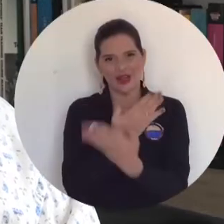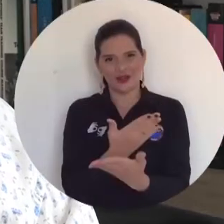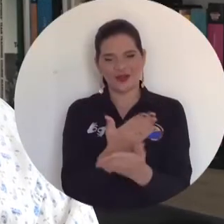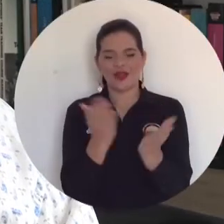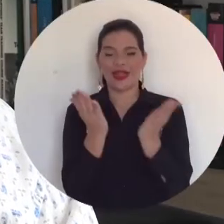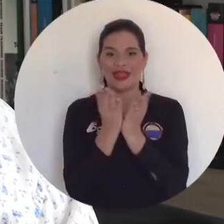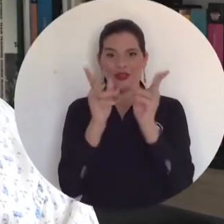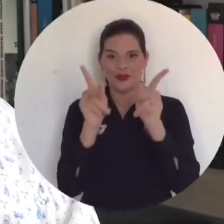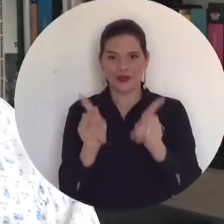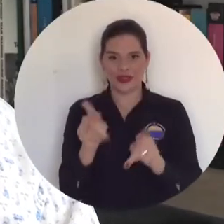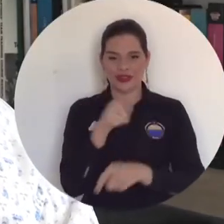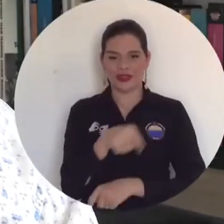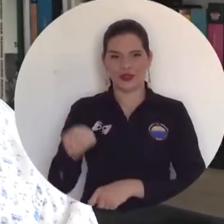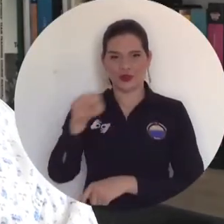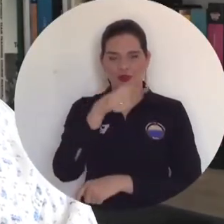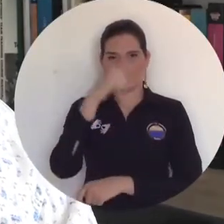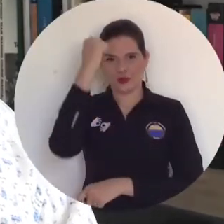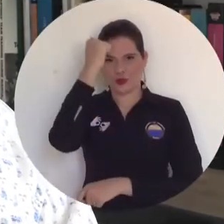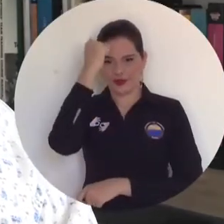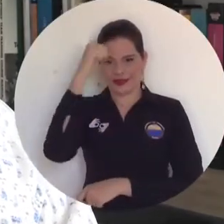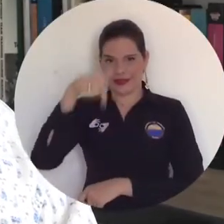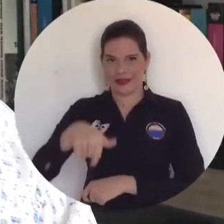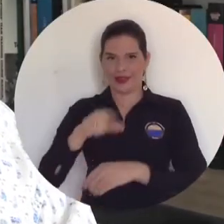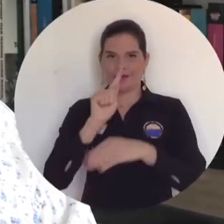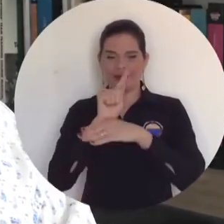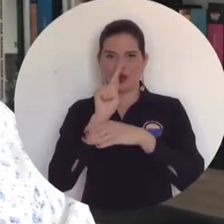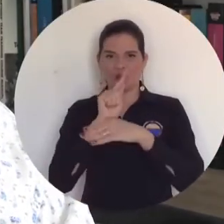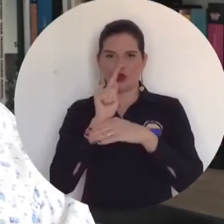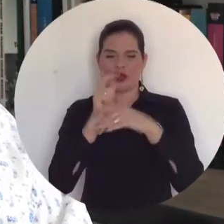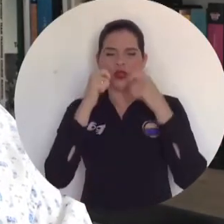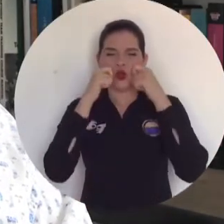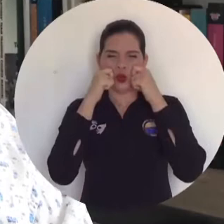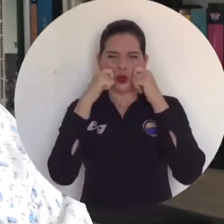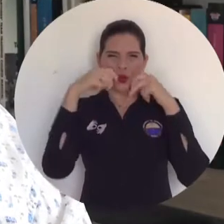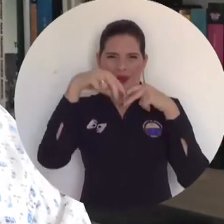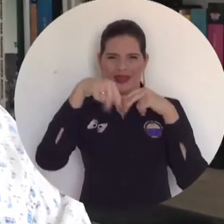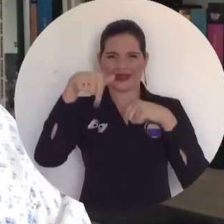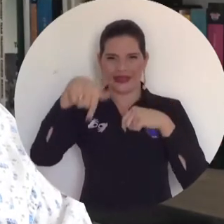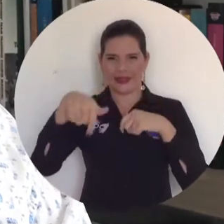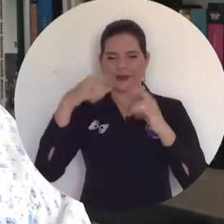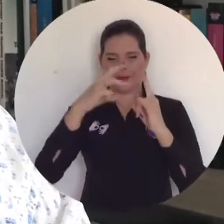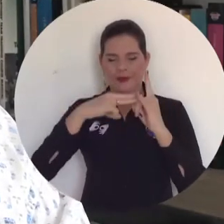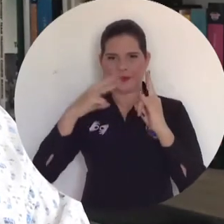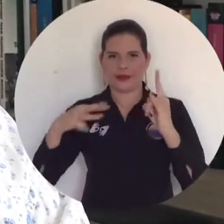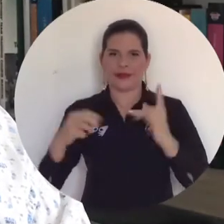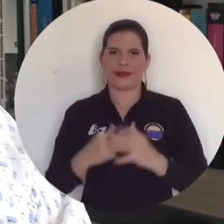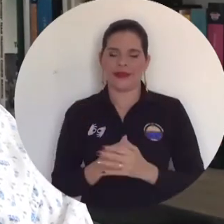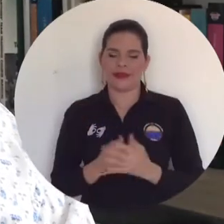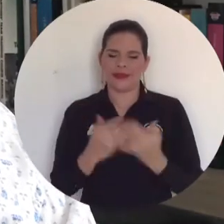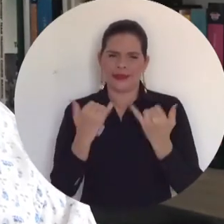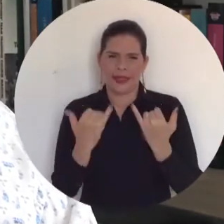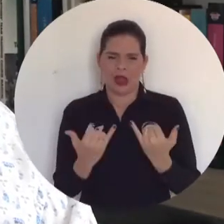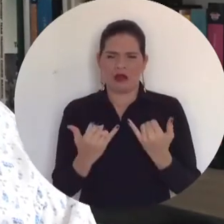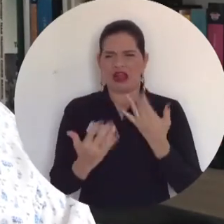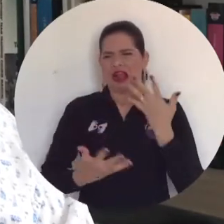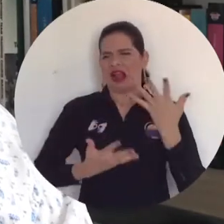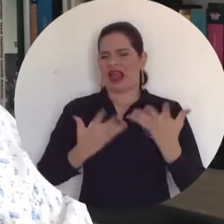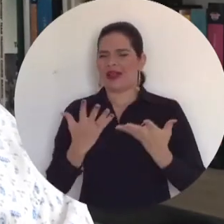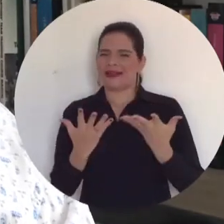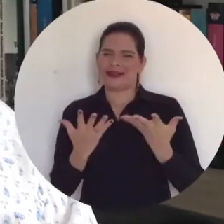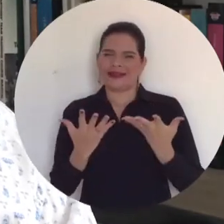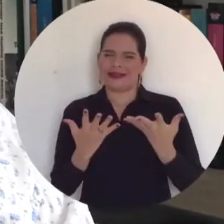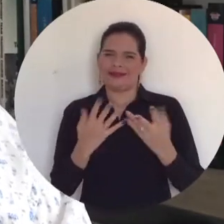Cordial saludo a estudiantes y docentes de la Facultad de Humanidades. No es un momento fácil para hablar, no es un momento fácil para expresarse,